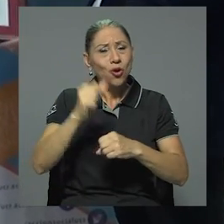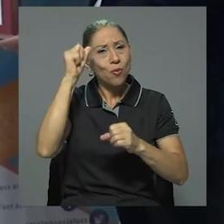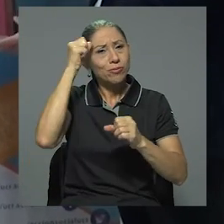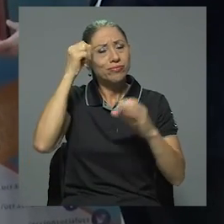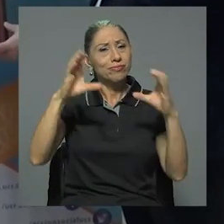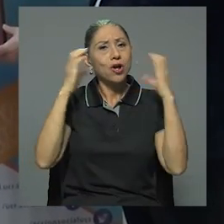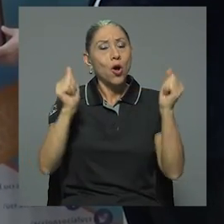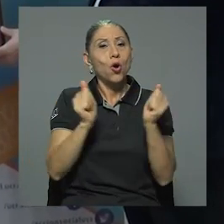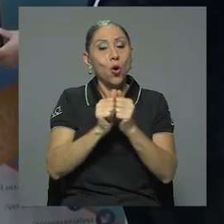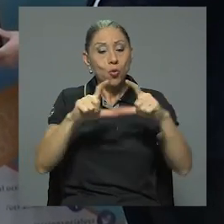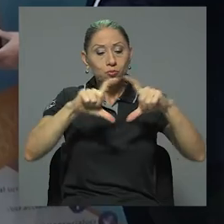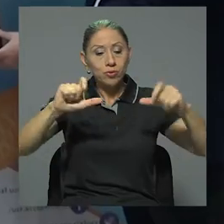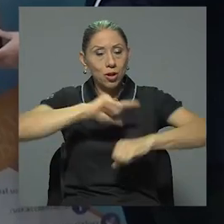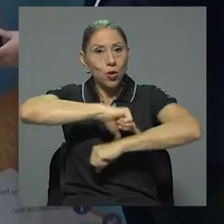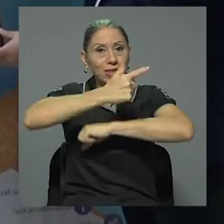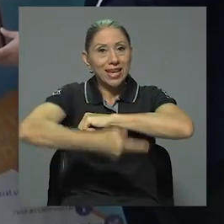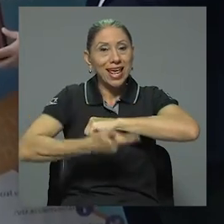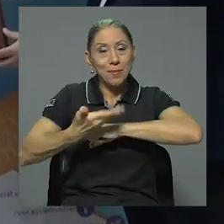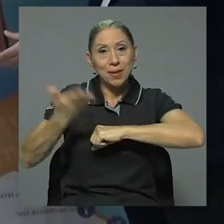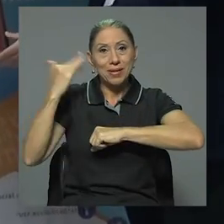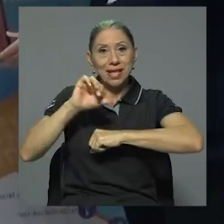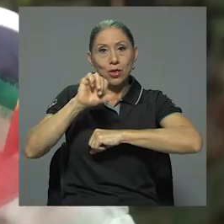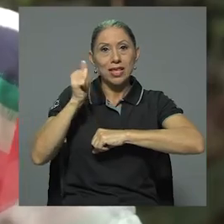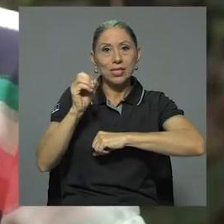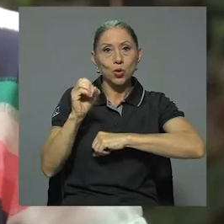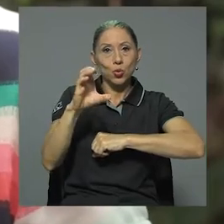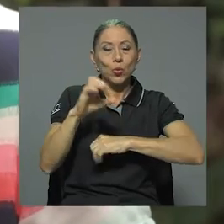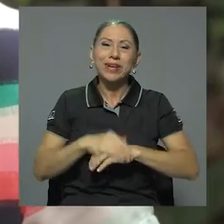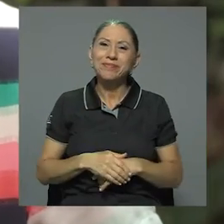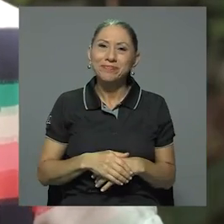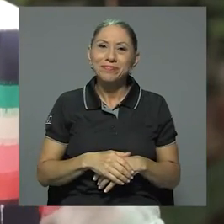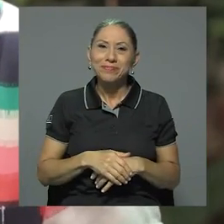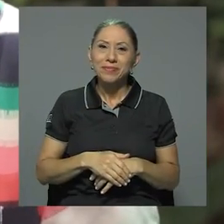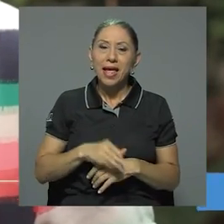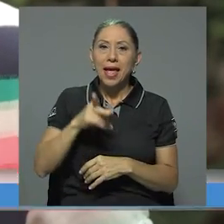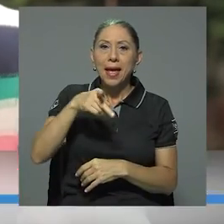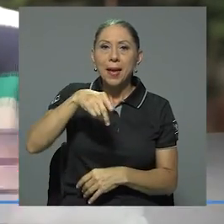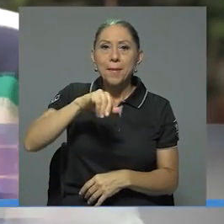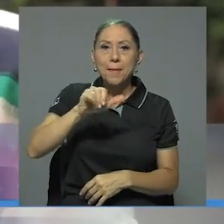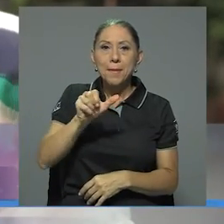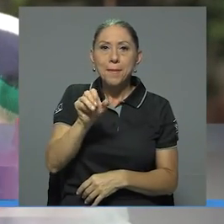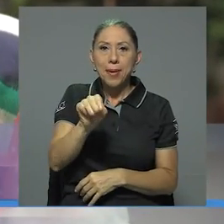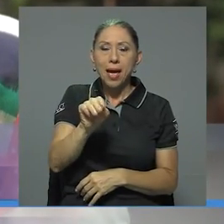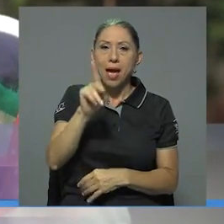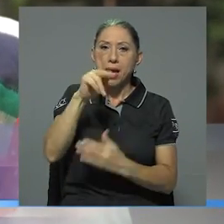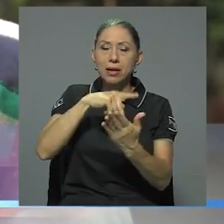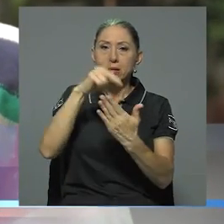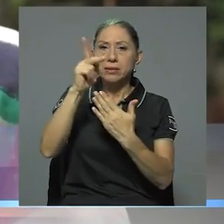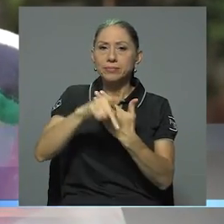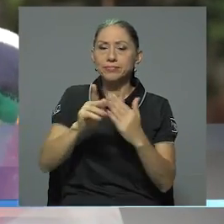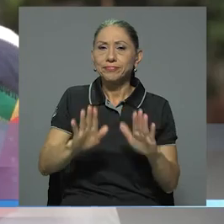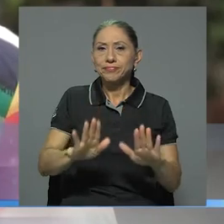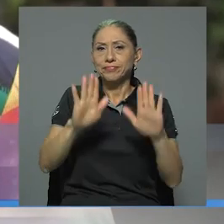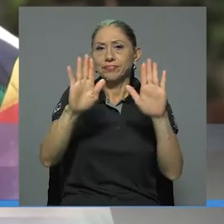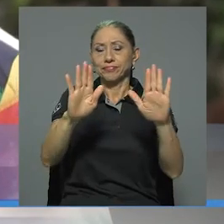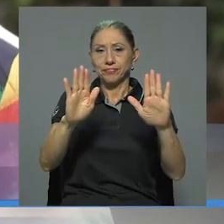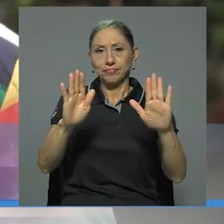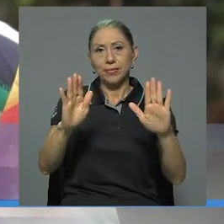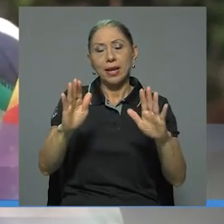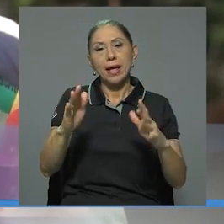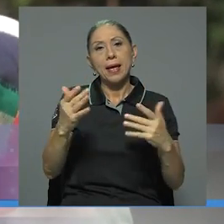lotería para el sorteo del pasado 10 de octubre. El PIAN es un programa excelente para